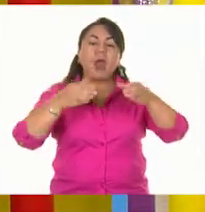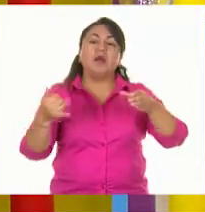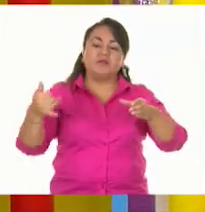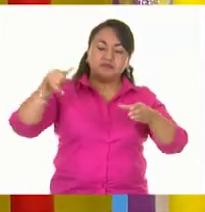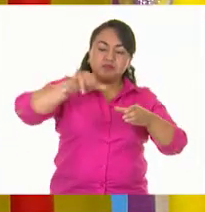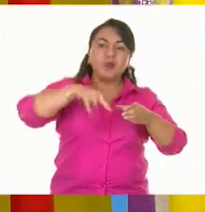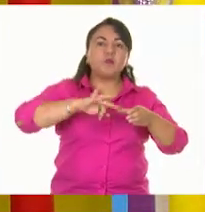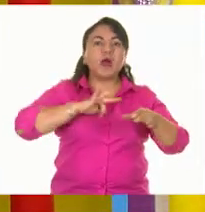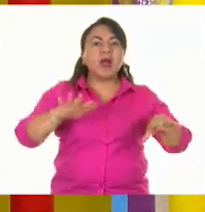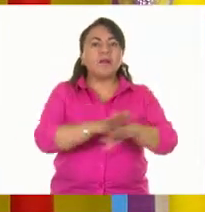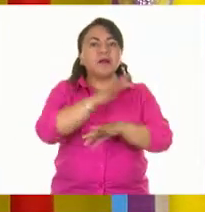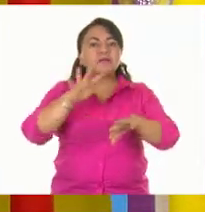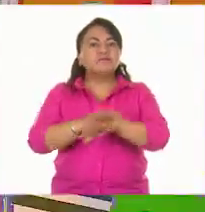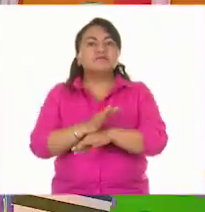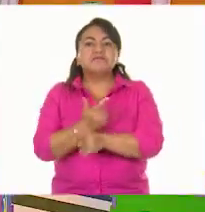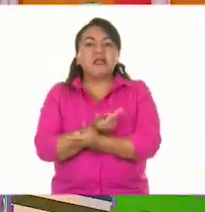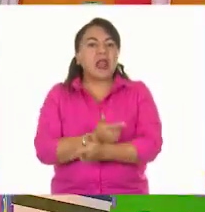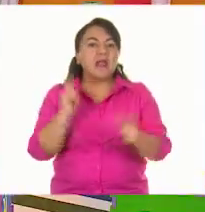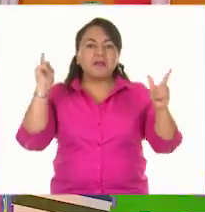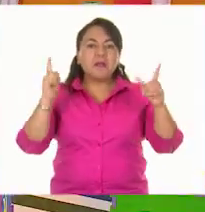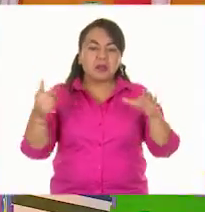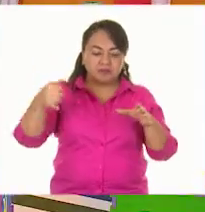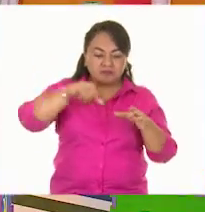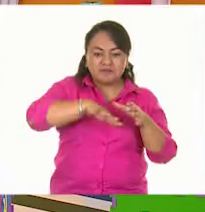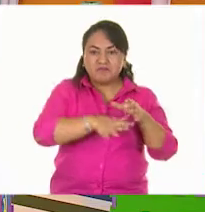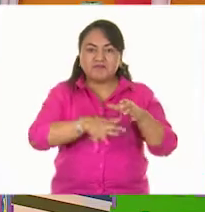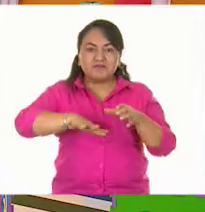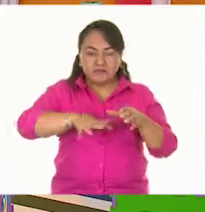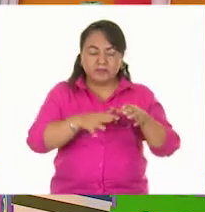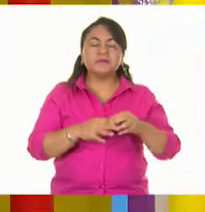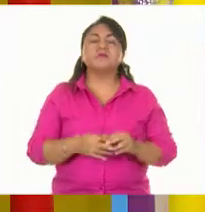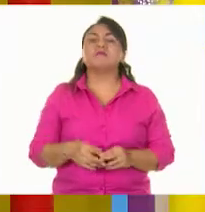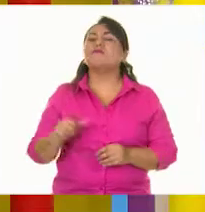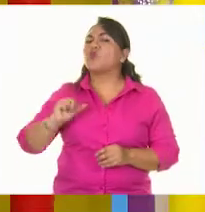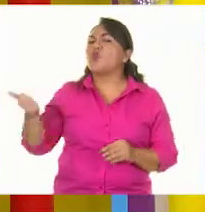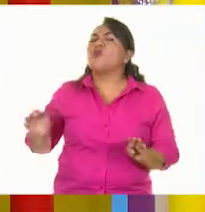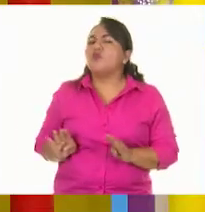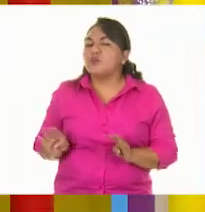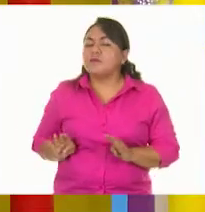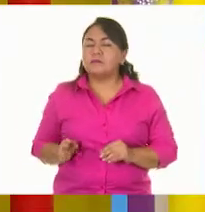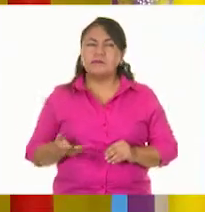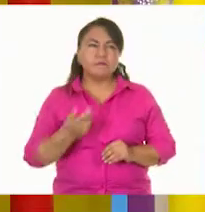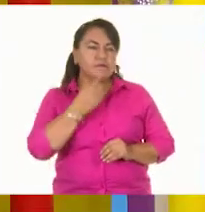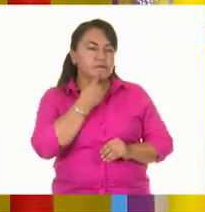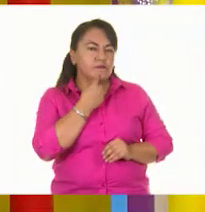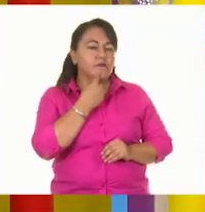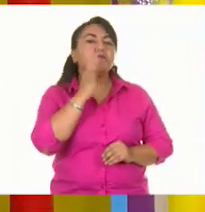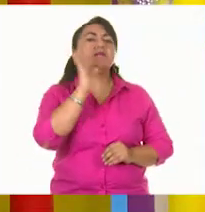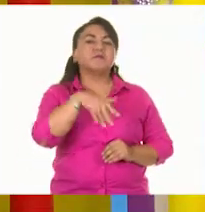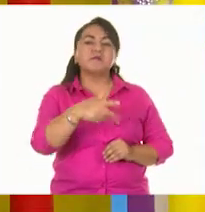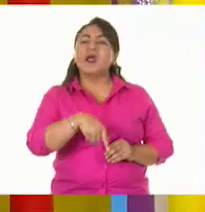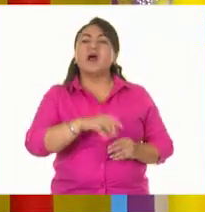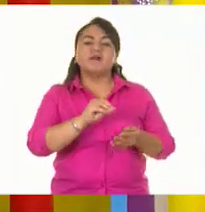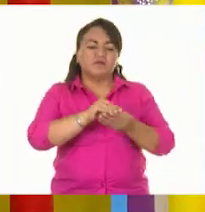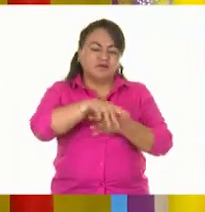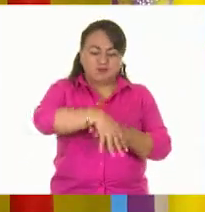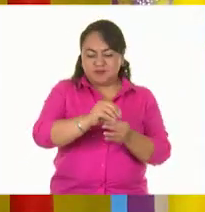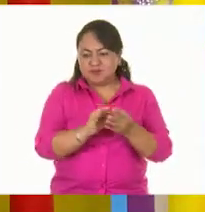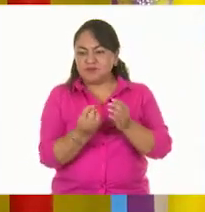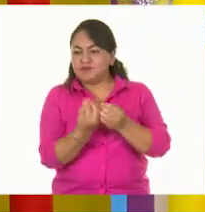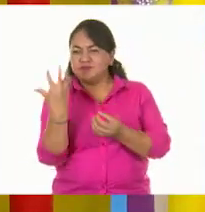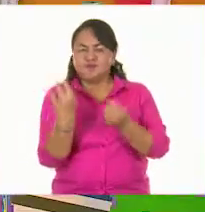forma. Muy bien. Ajá. Y otra característica, Alexia. Otra característica de los líquidos es que tienen fluidez. Muy bien.